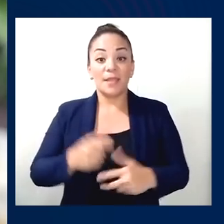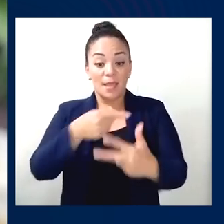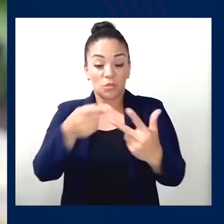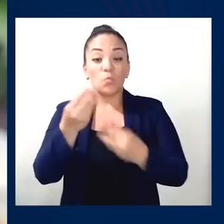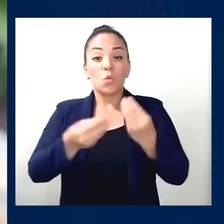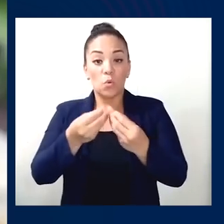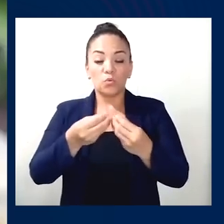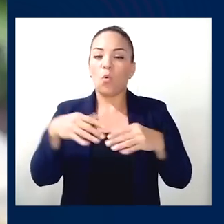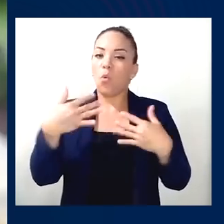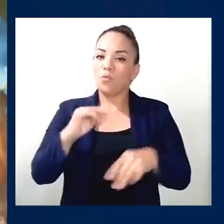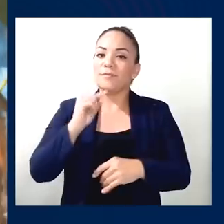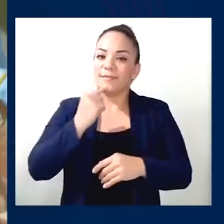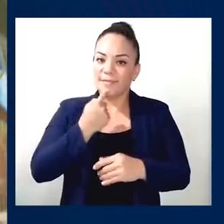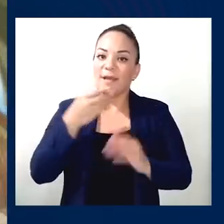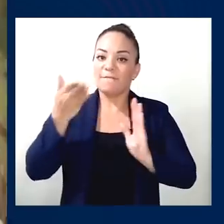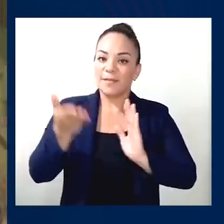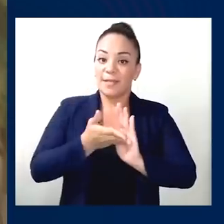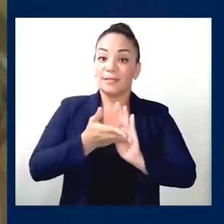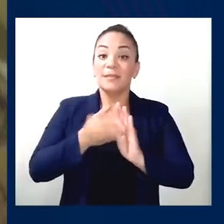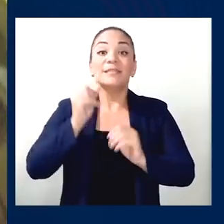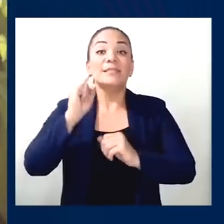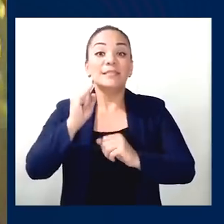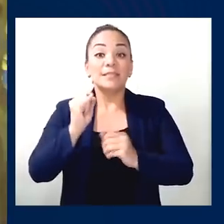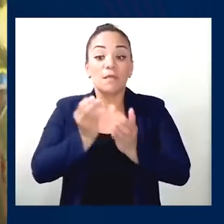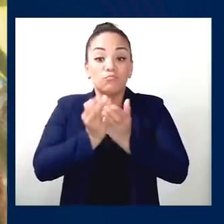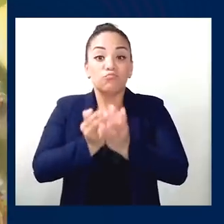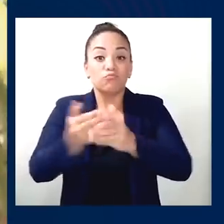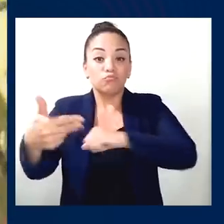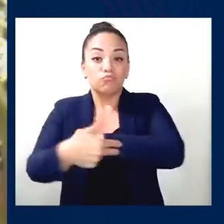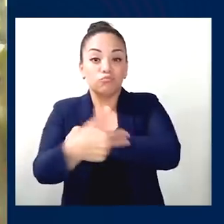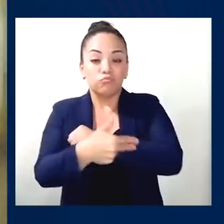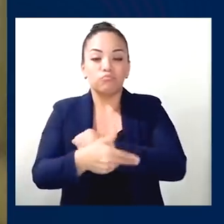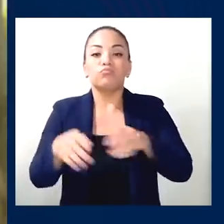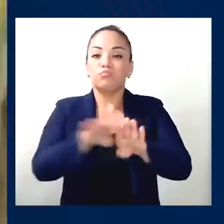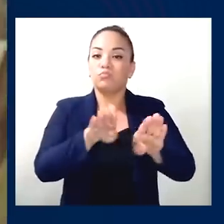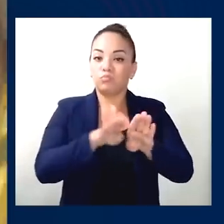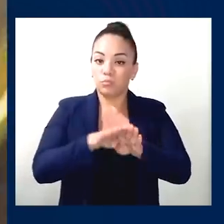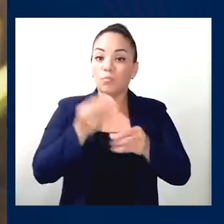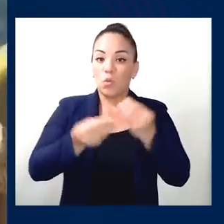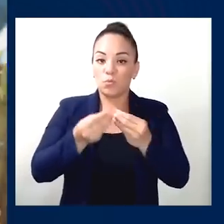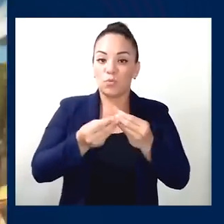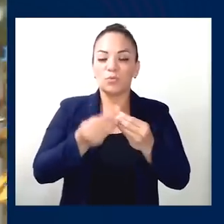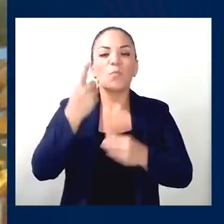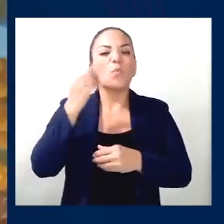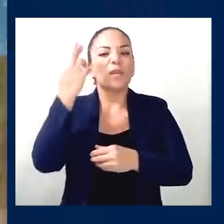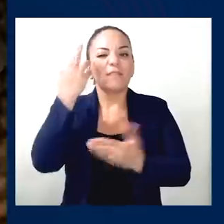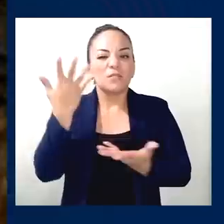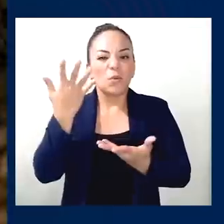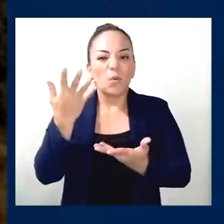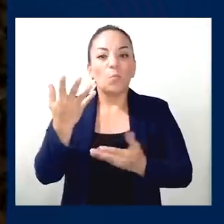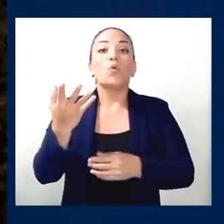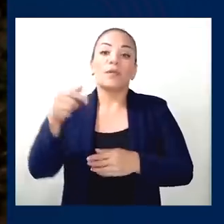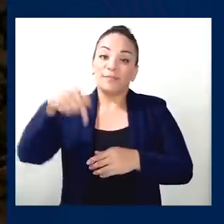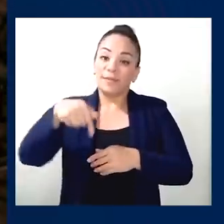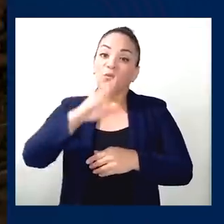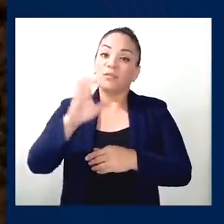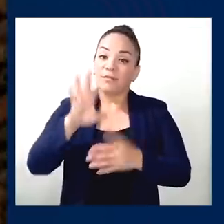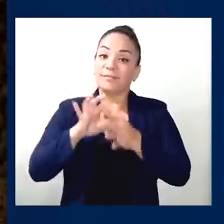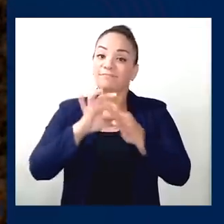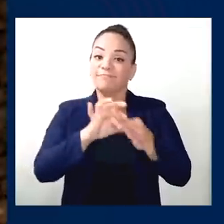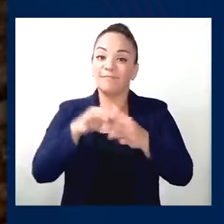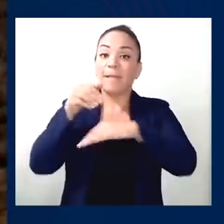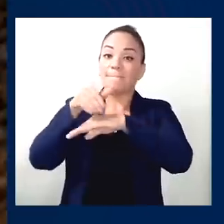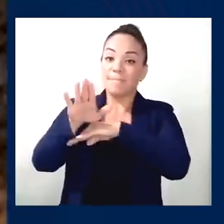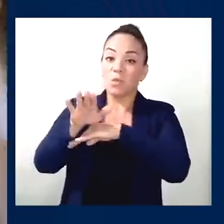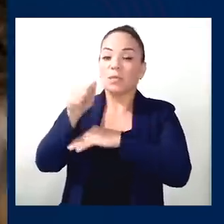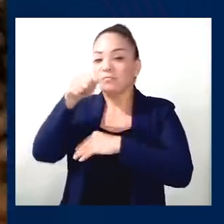seriamente afectadas por los cierres de los puertos de la recepción de nuestros productos, por estar justamente relacionados con el